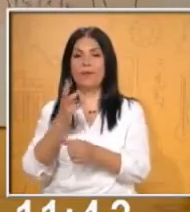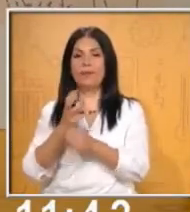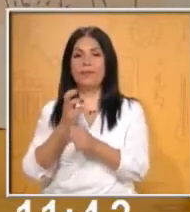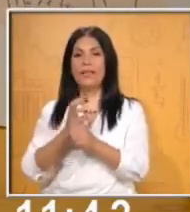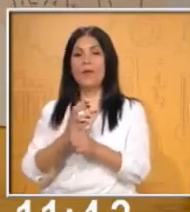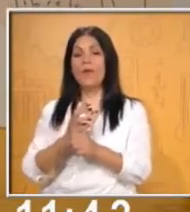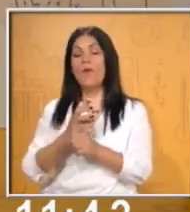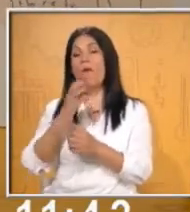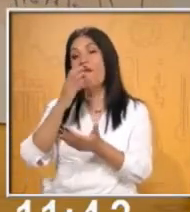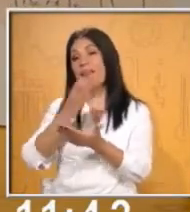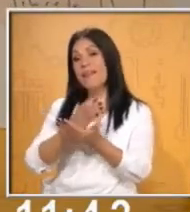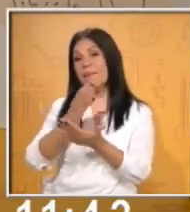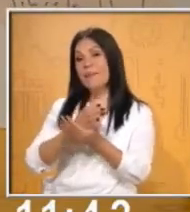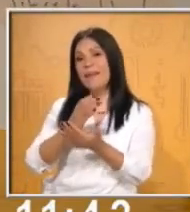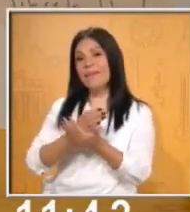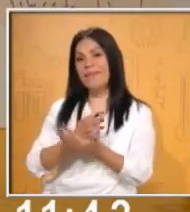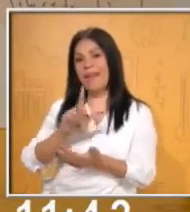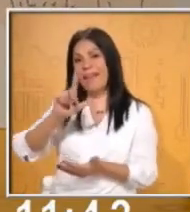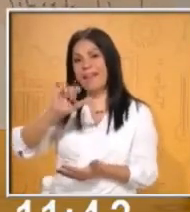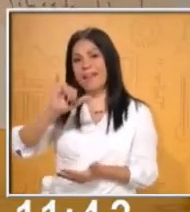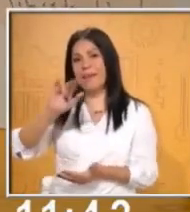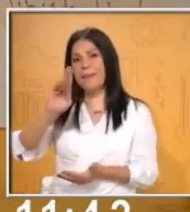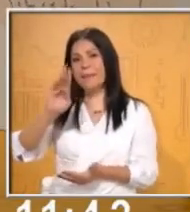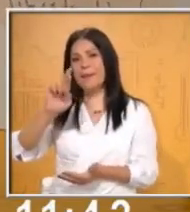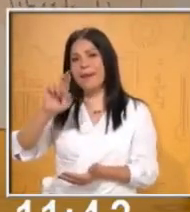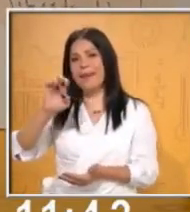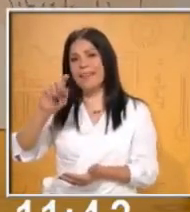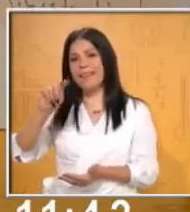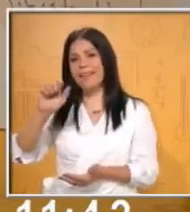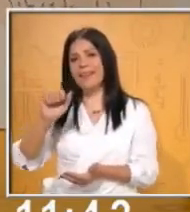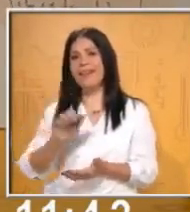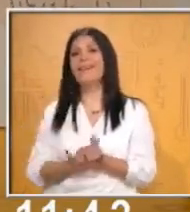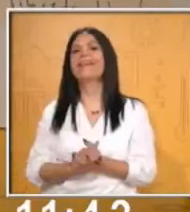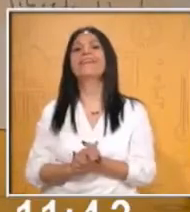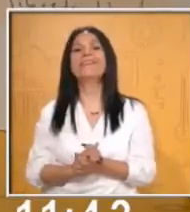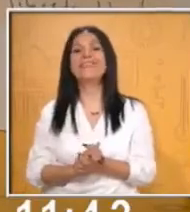libreta. Y yo puse... No lo entiendo.